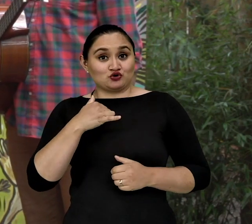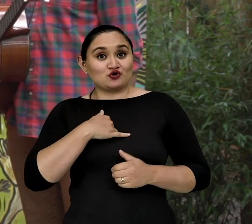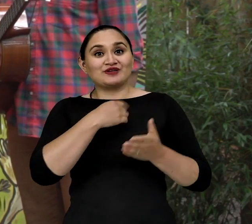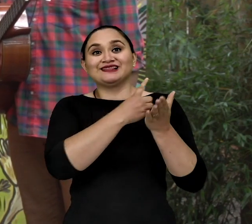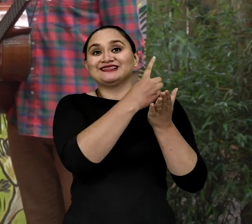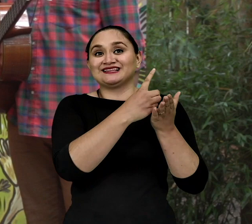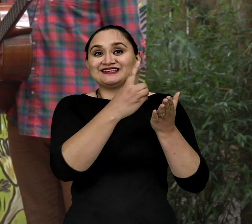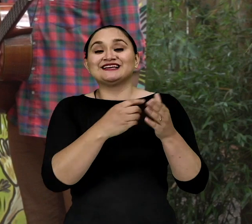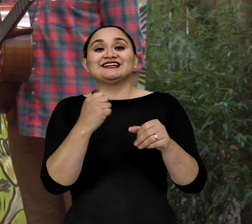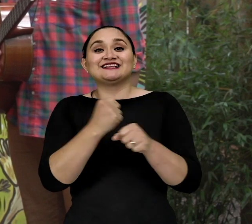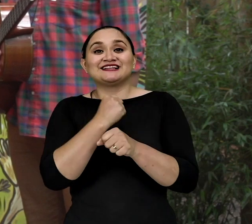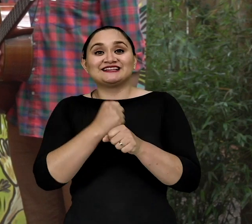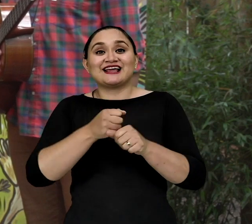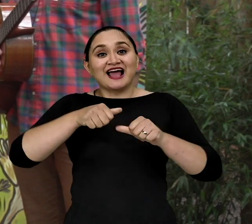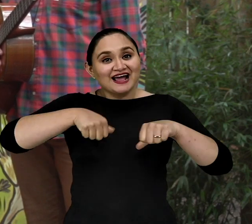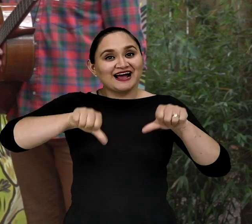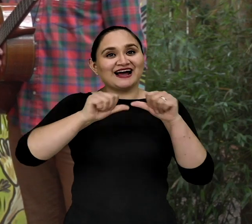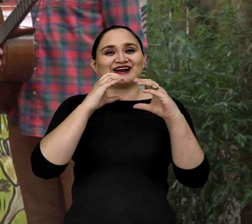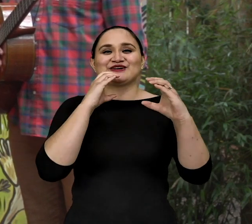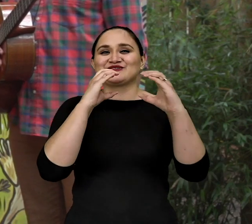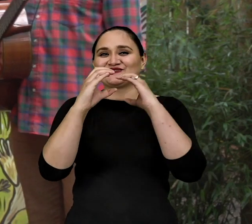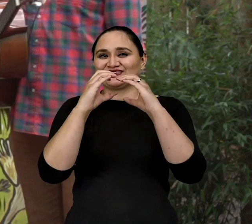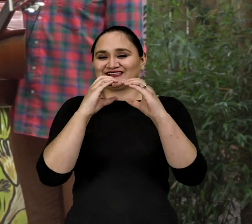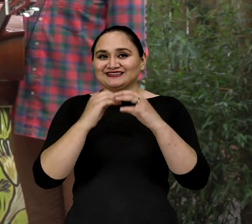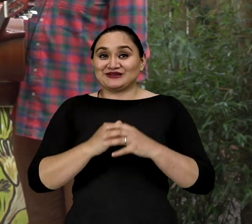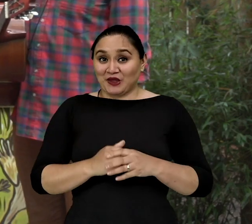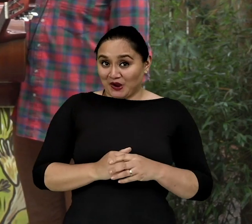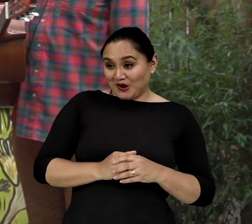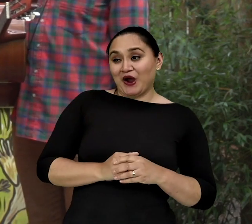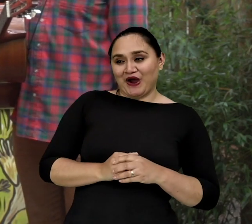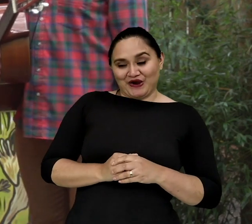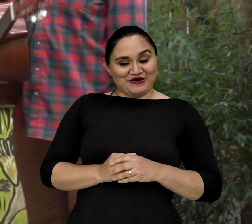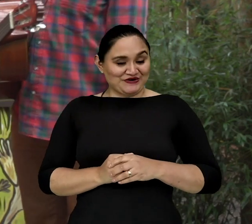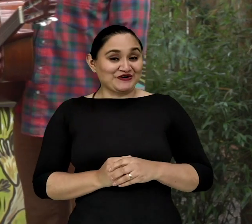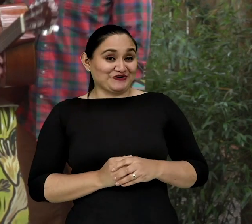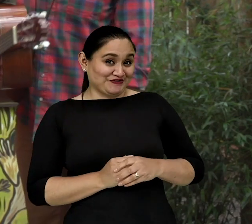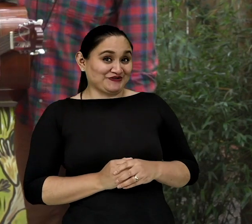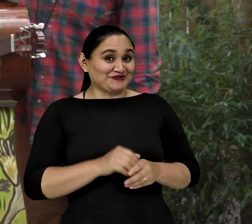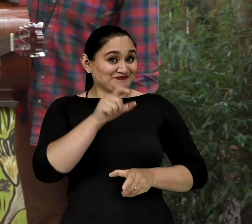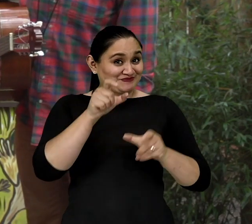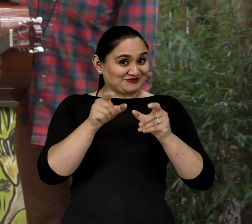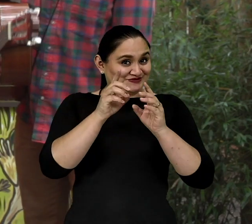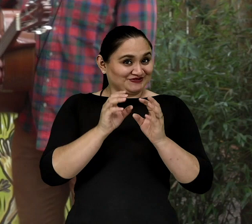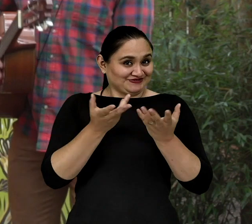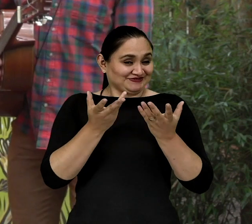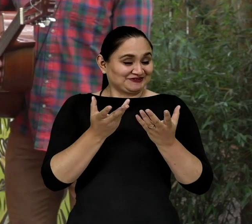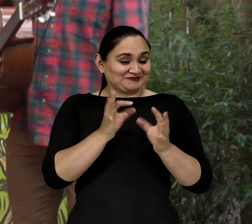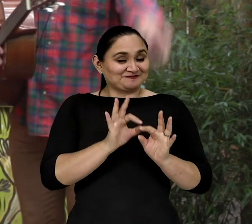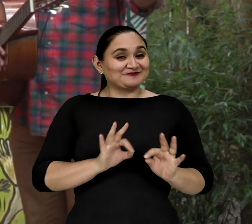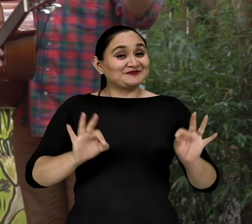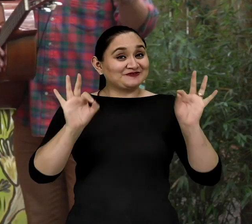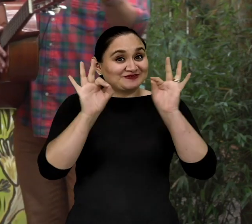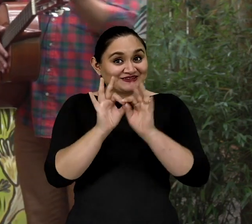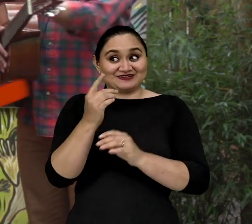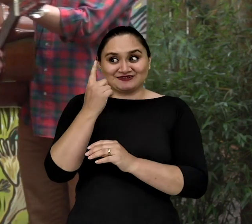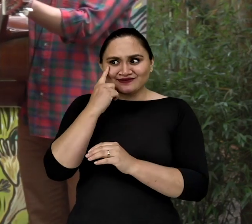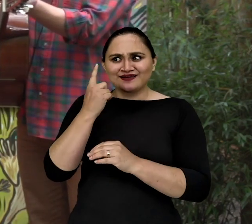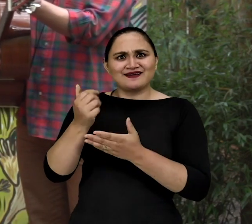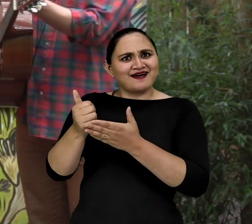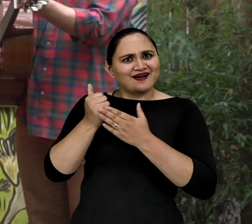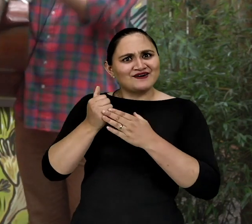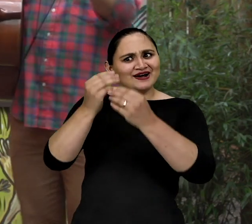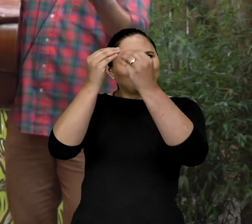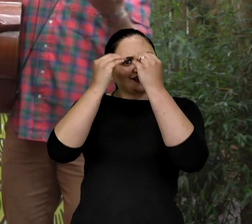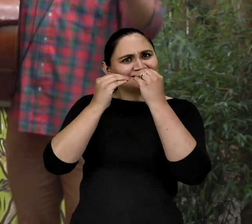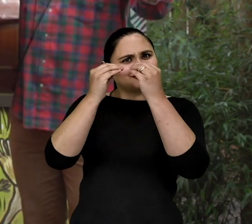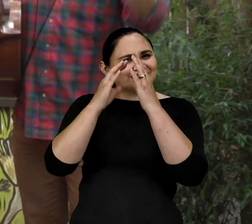Yo soy la diseñadora y trabajo en el área de comunicación ¡Ah! Me llevo con personas importantes Lo importante es que ellos me